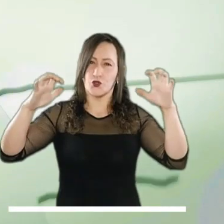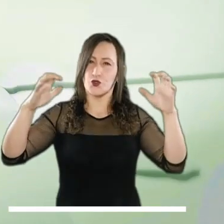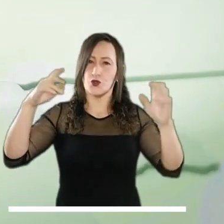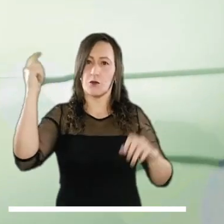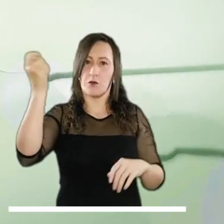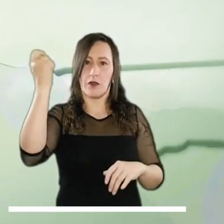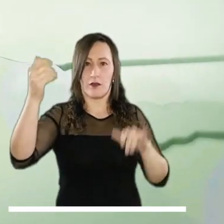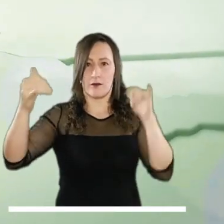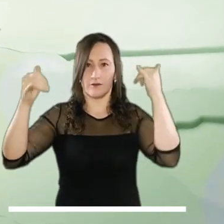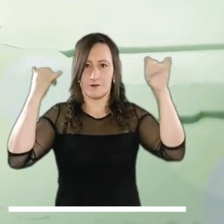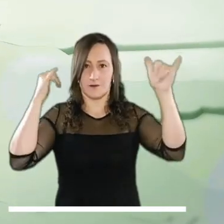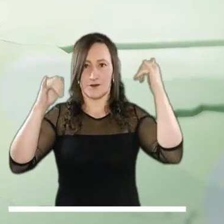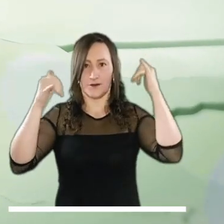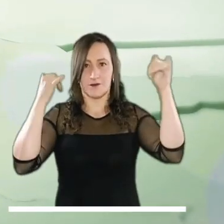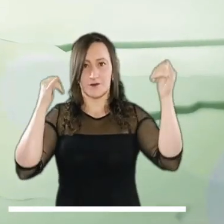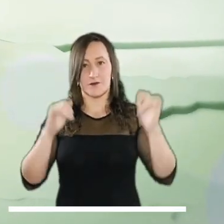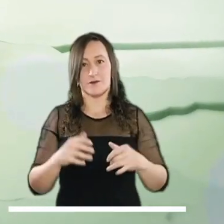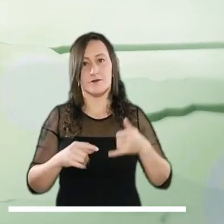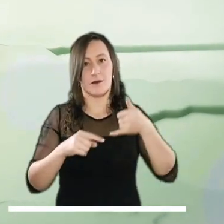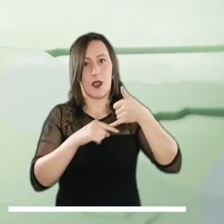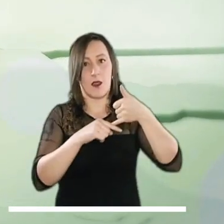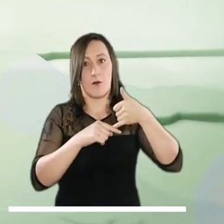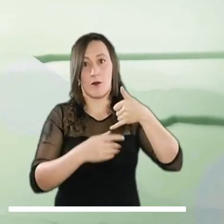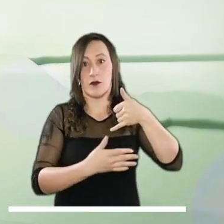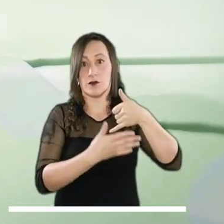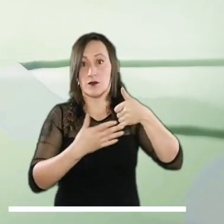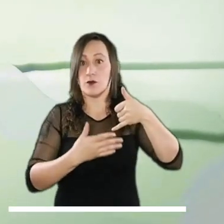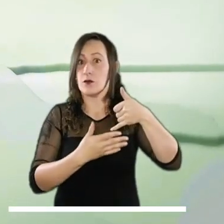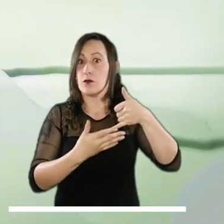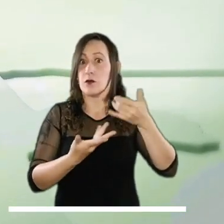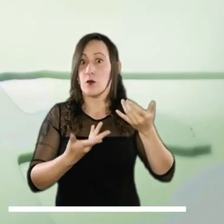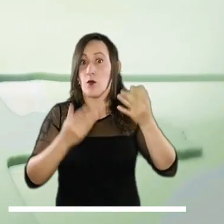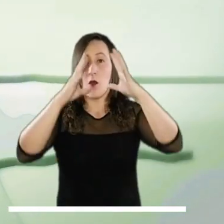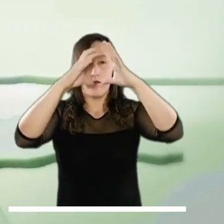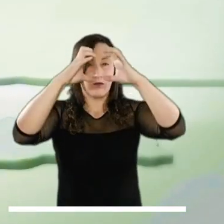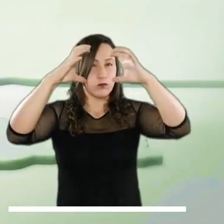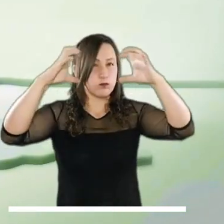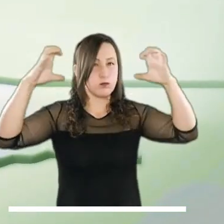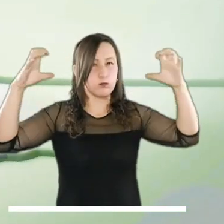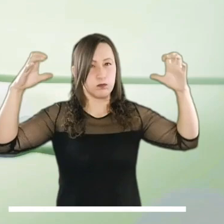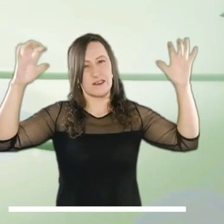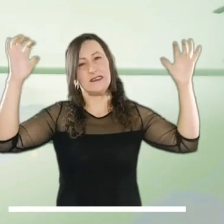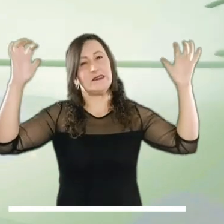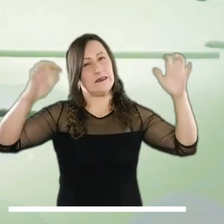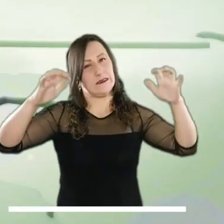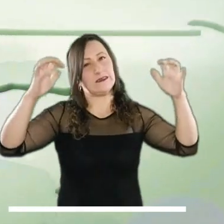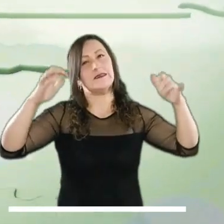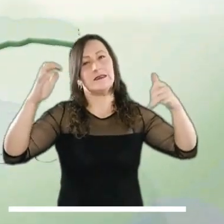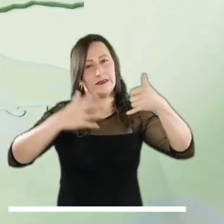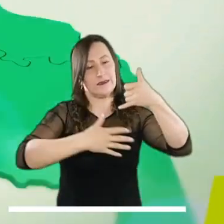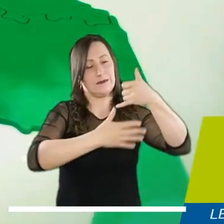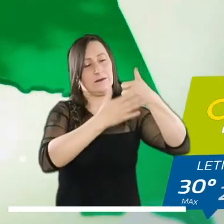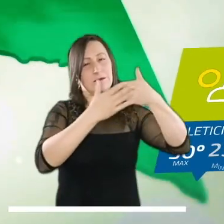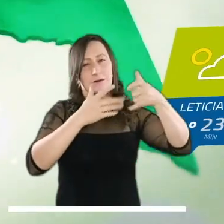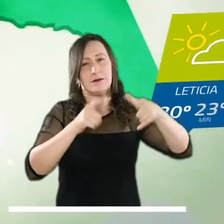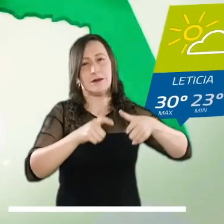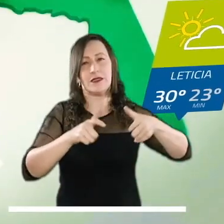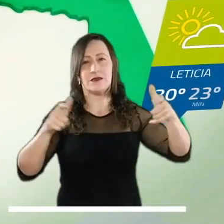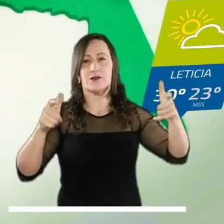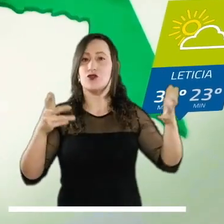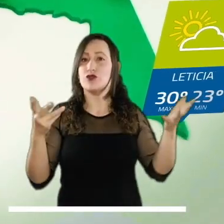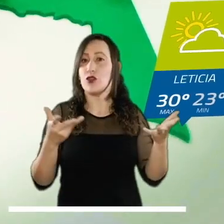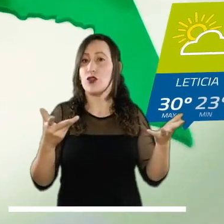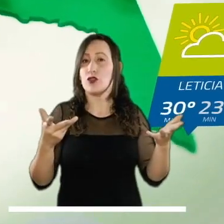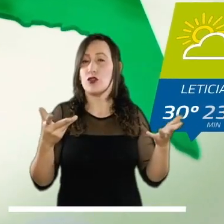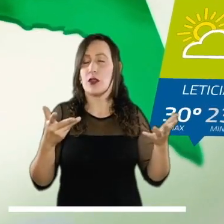Orinoquía por su parte promete cielo encapotado y precipitaciones sectorizadas en algunos sectores de Meta y Casanare. En la Amazonía